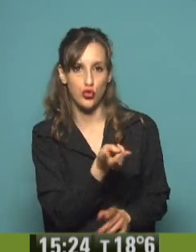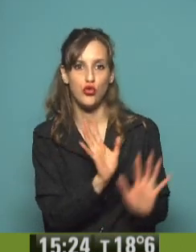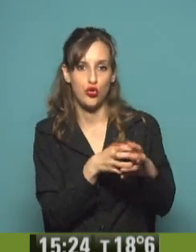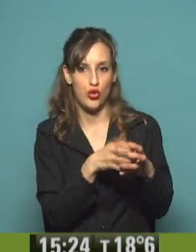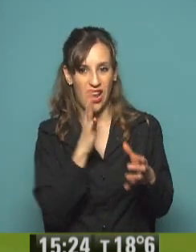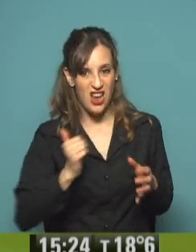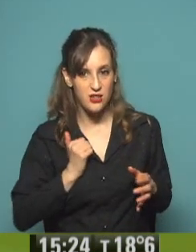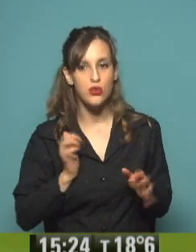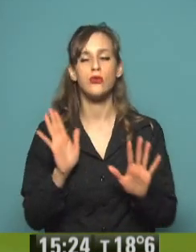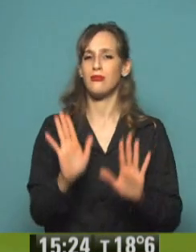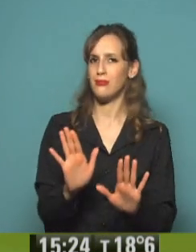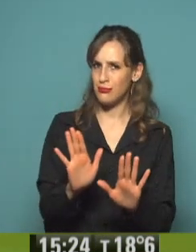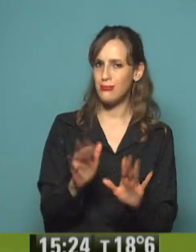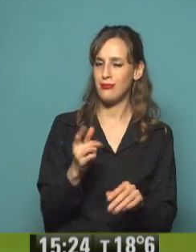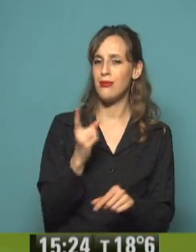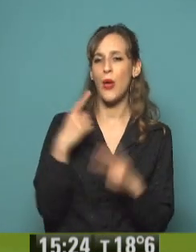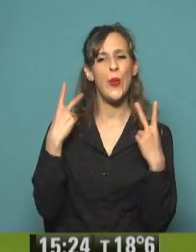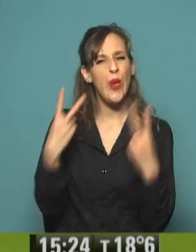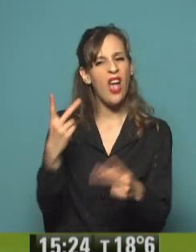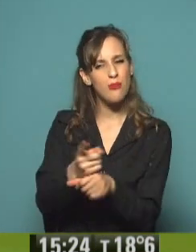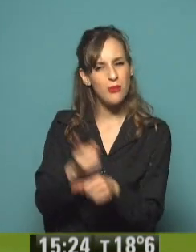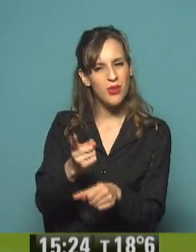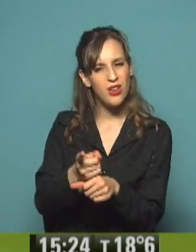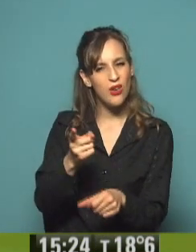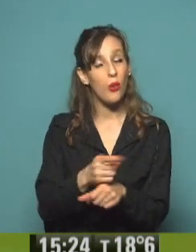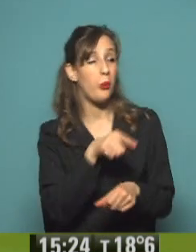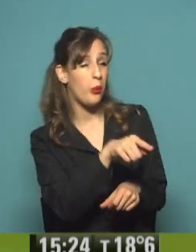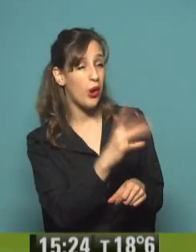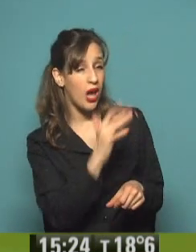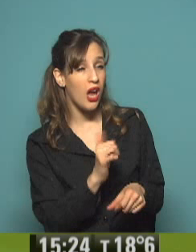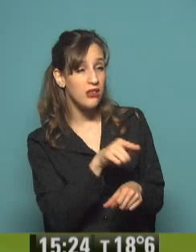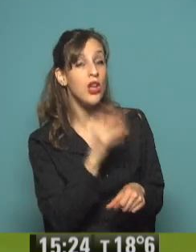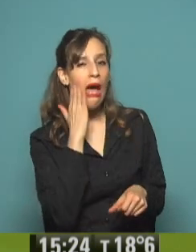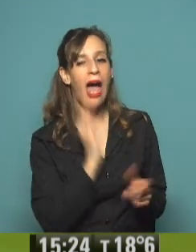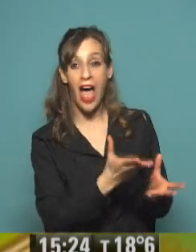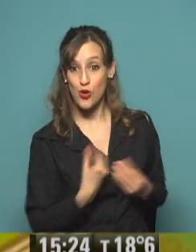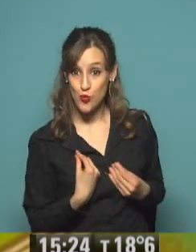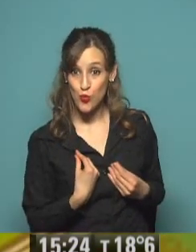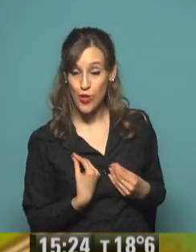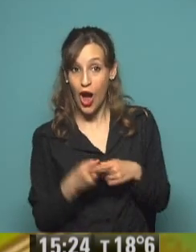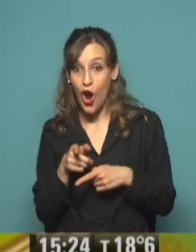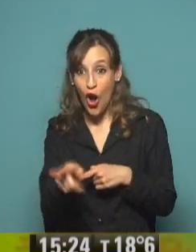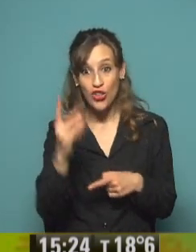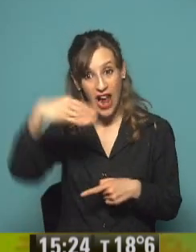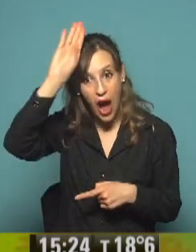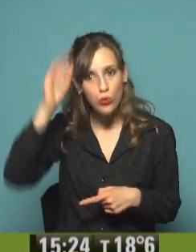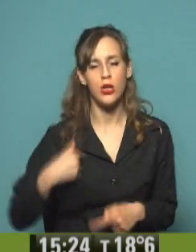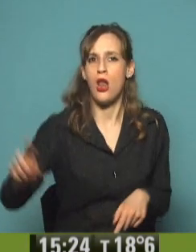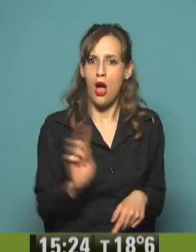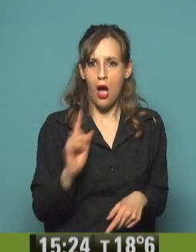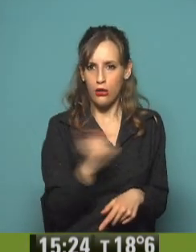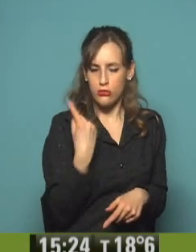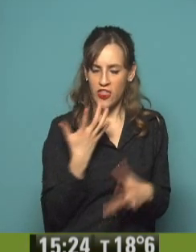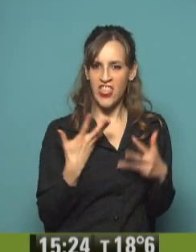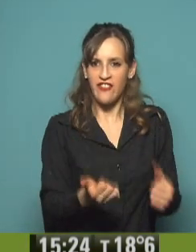su primera expedición? ¡Ah! Ejército Auxiliar del Perú. ¿Vienen a ayudarme a terminar con los gauchos? No, somos patriotas